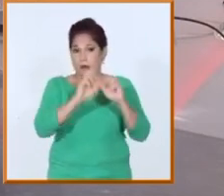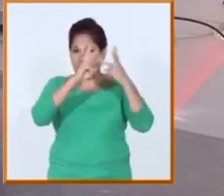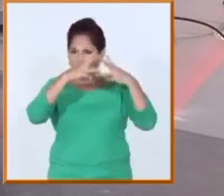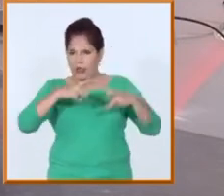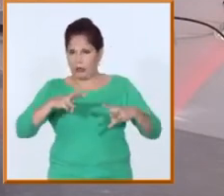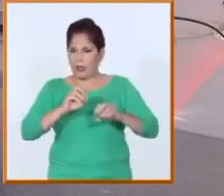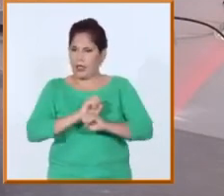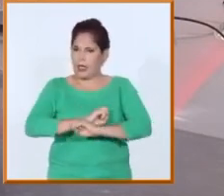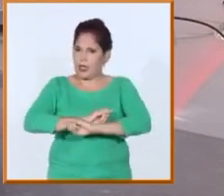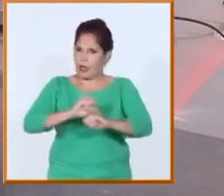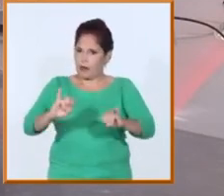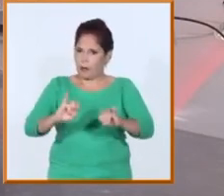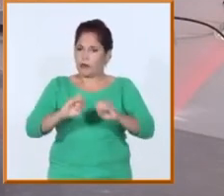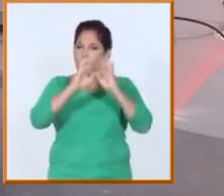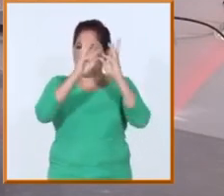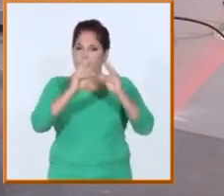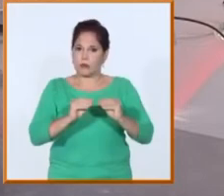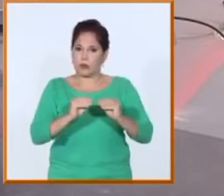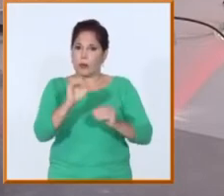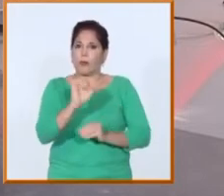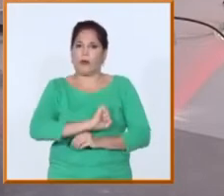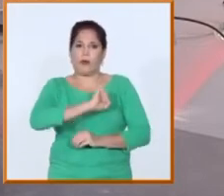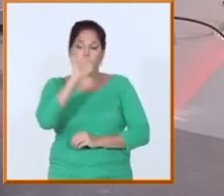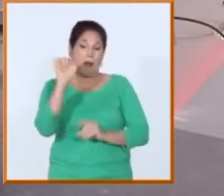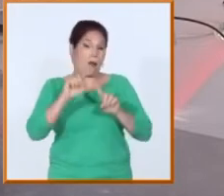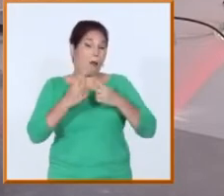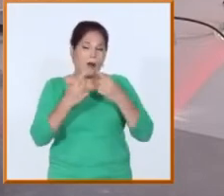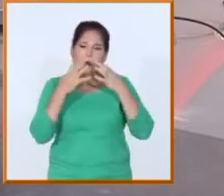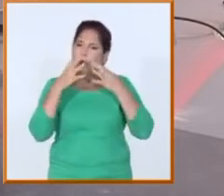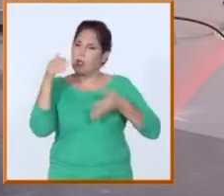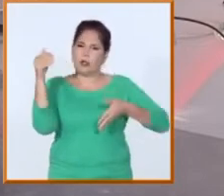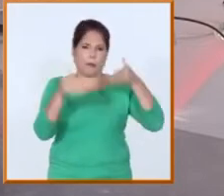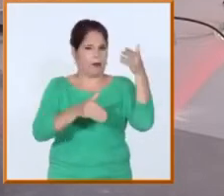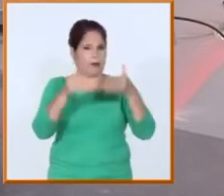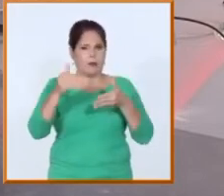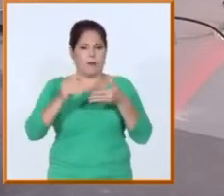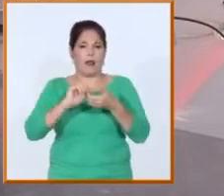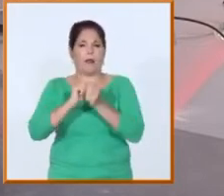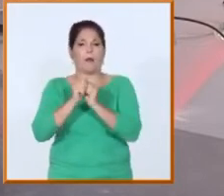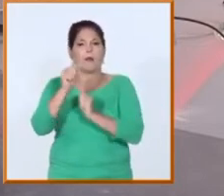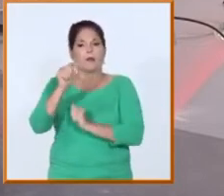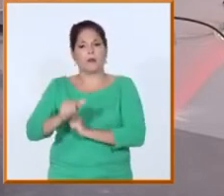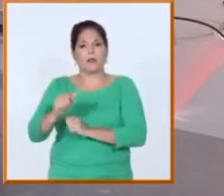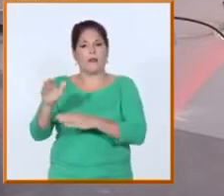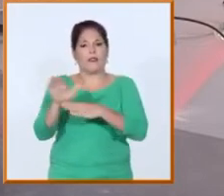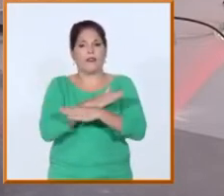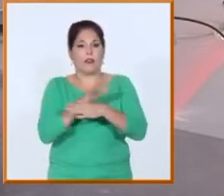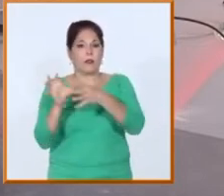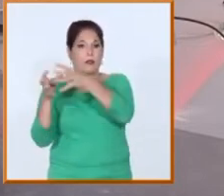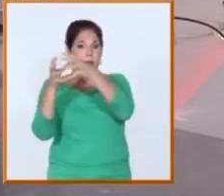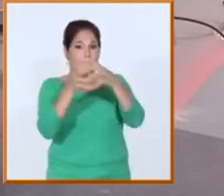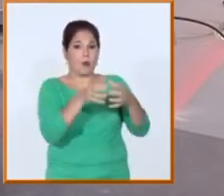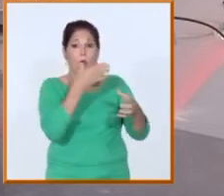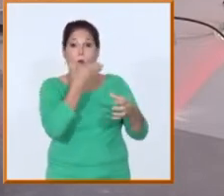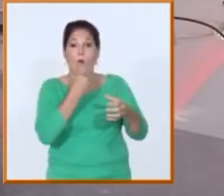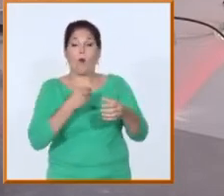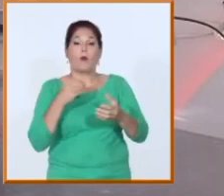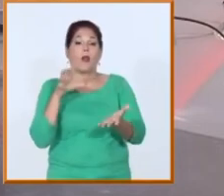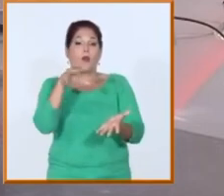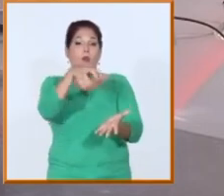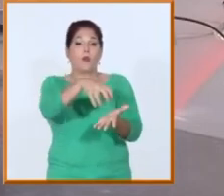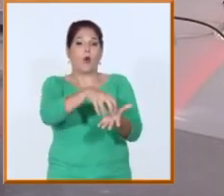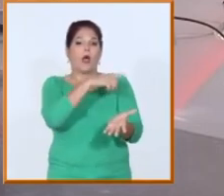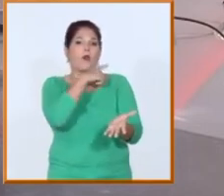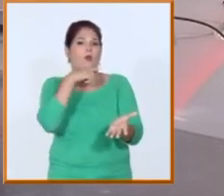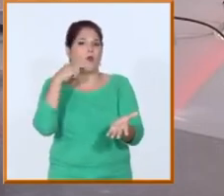a los resultados más destacados pero lo importante es participar lo importante es que ese grupo de jóvenes también tributa los resultados deportivos del